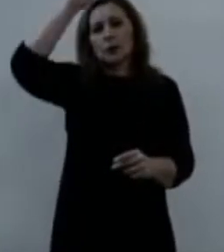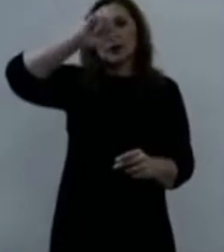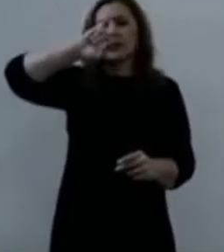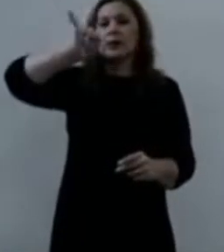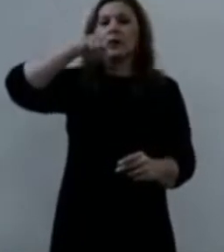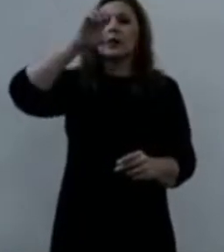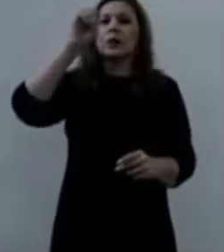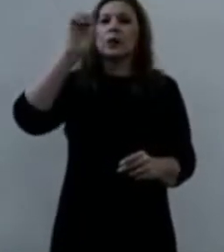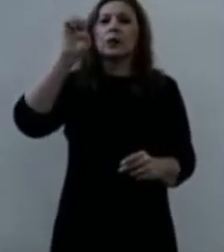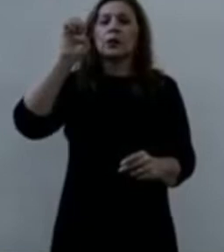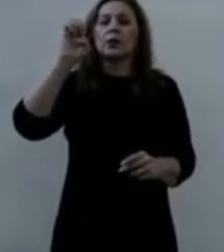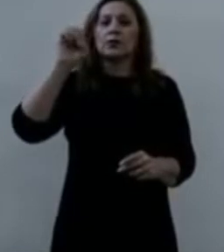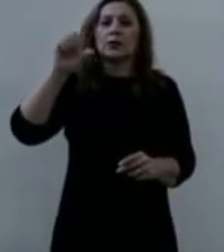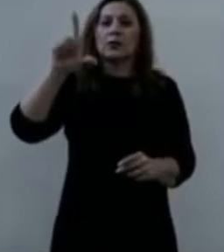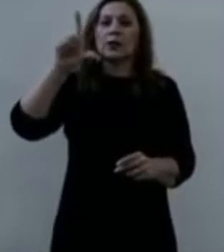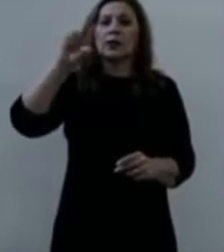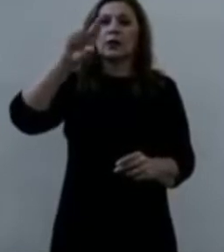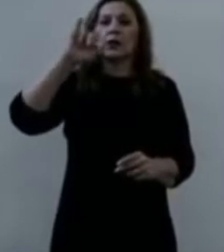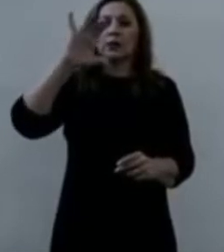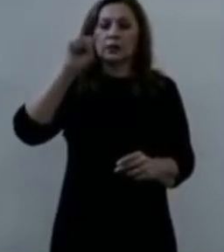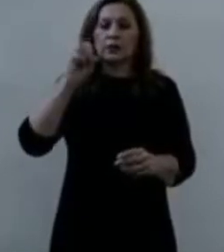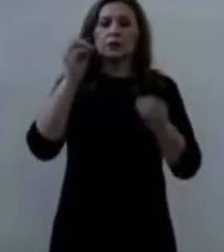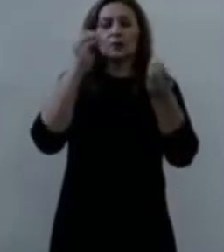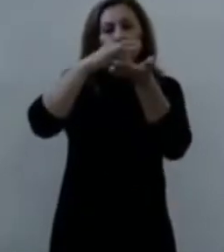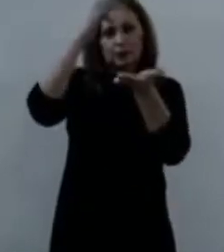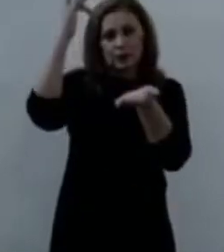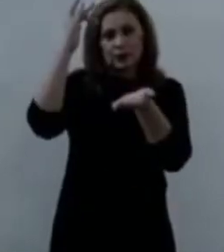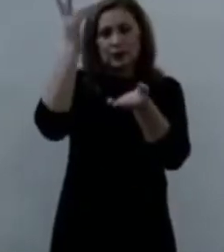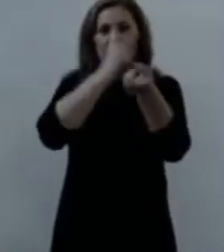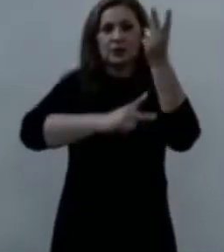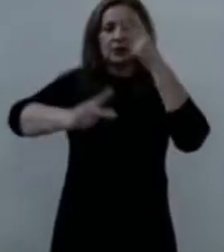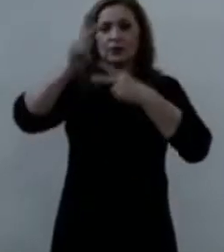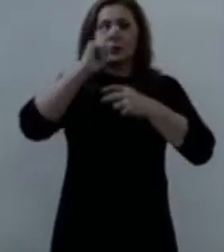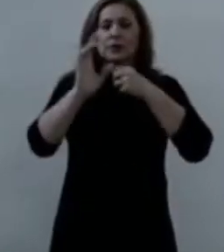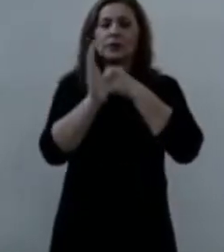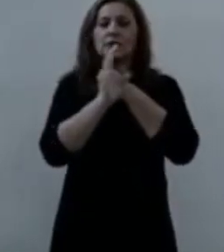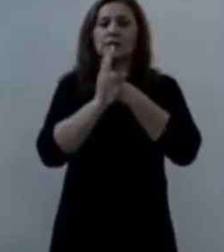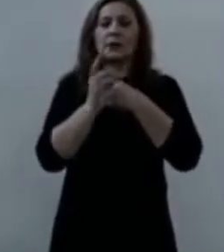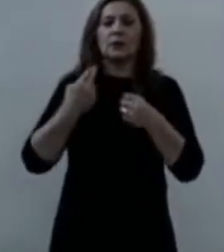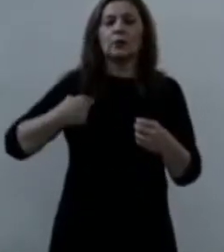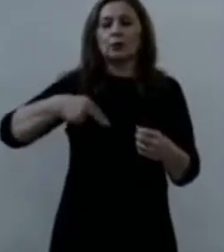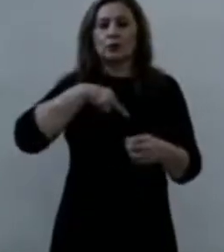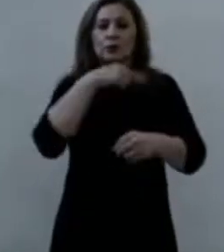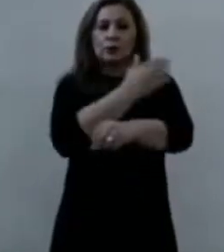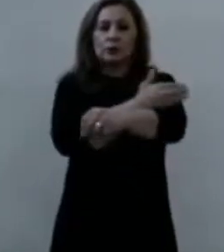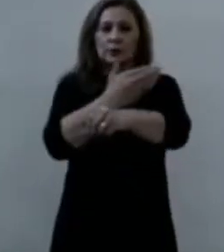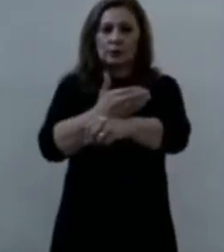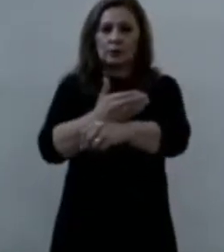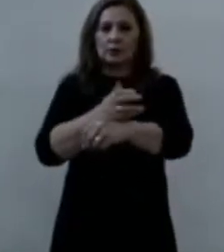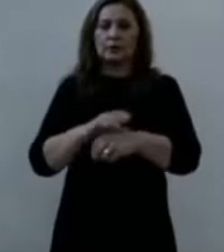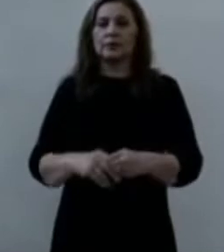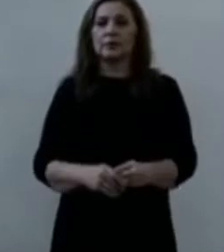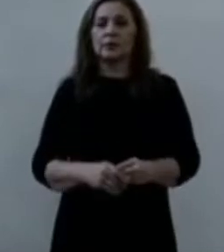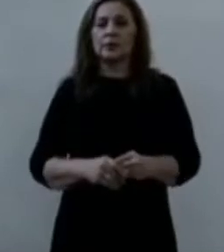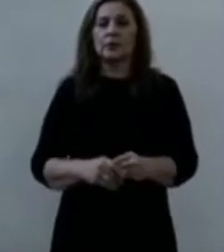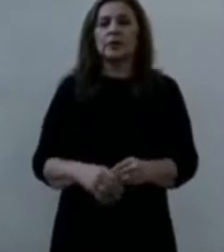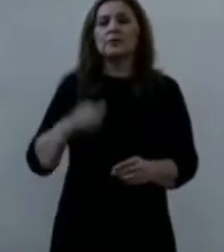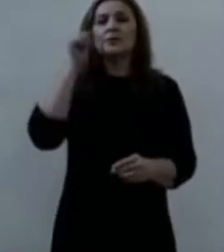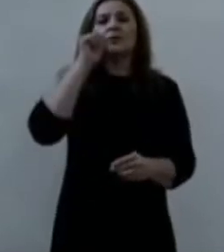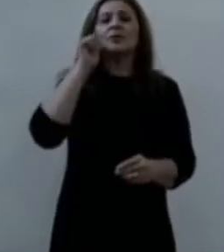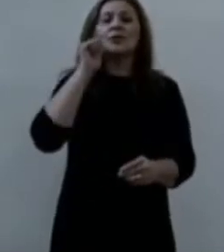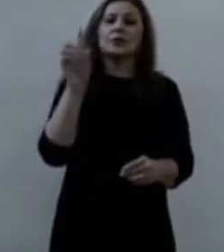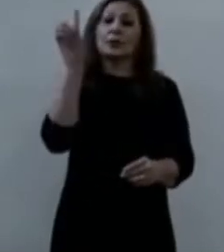Luis. Gracias por celebrar aquí con nosotros. Y como todos los